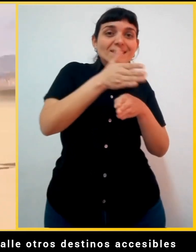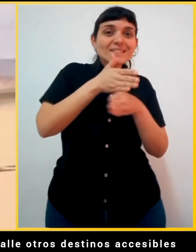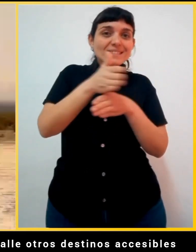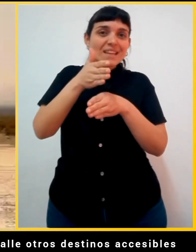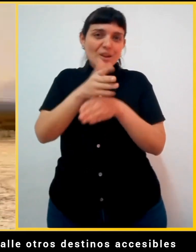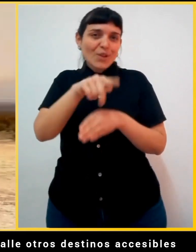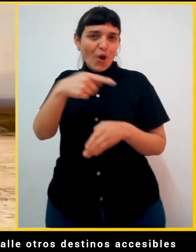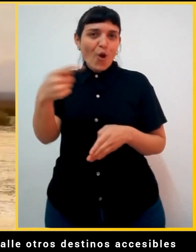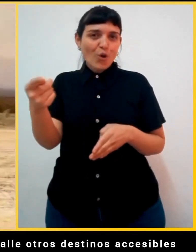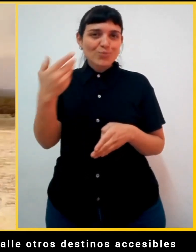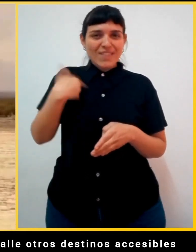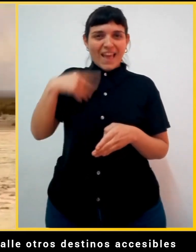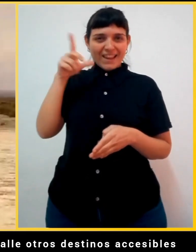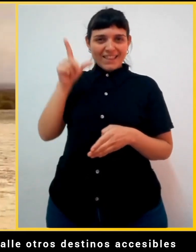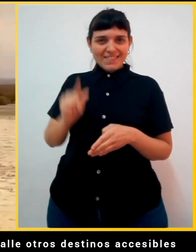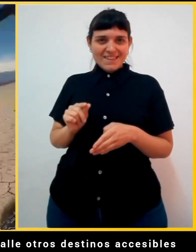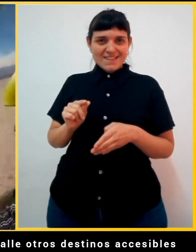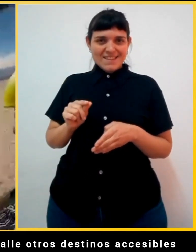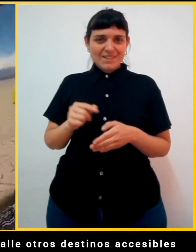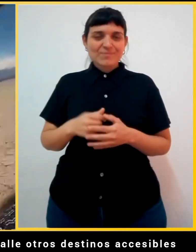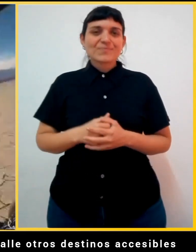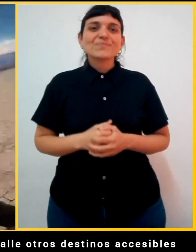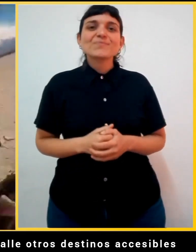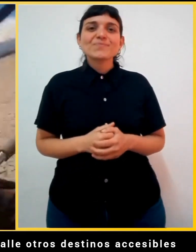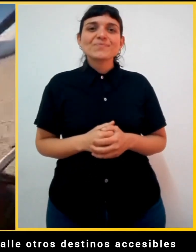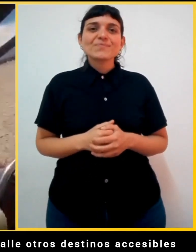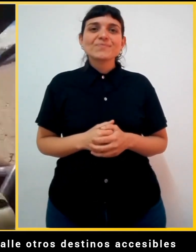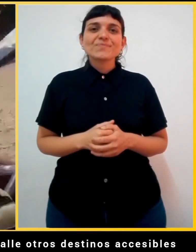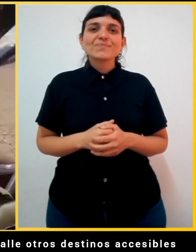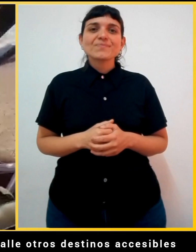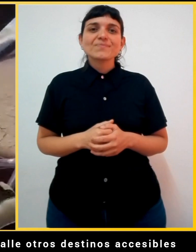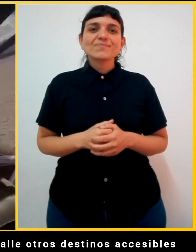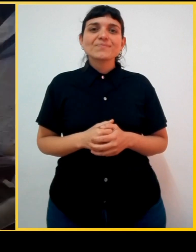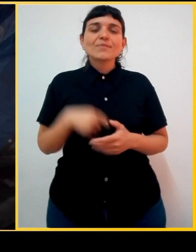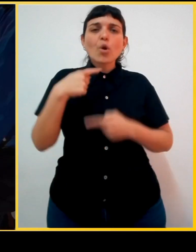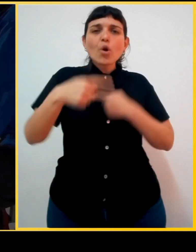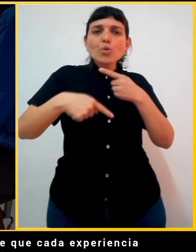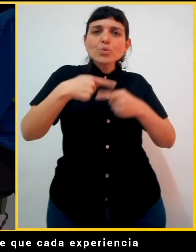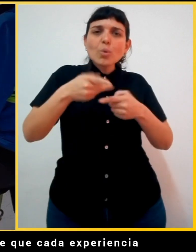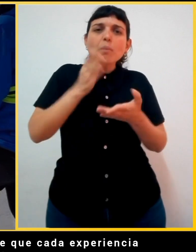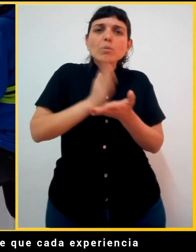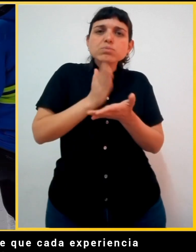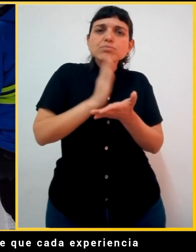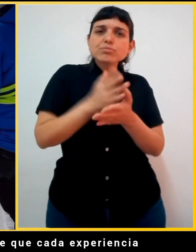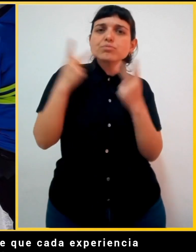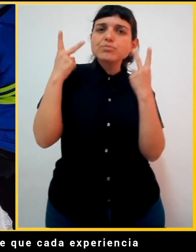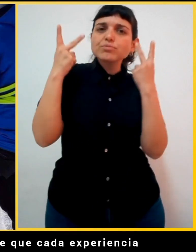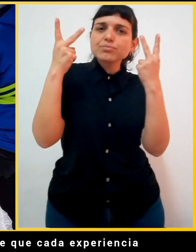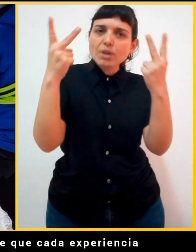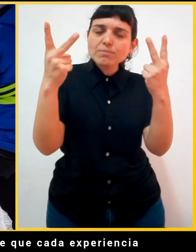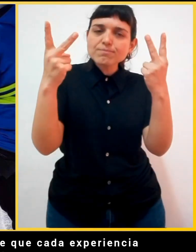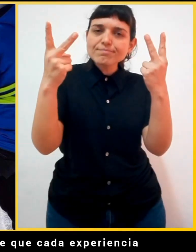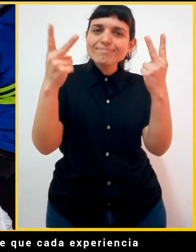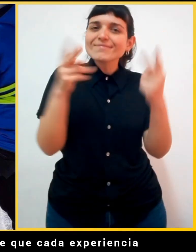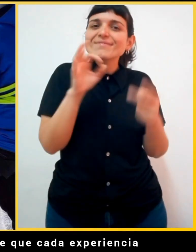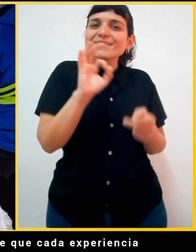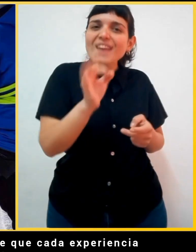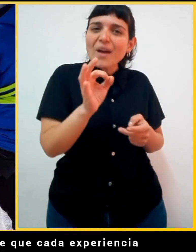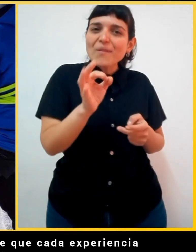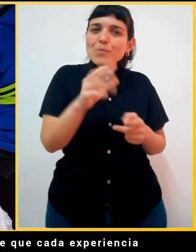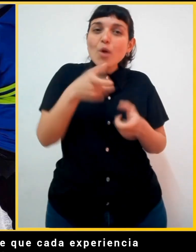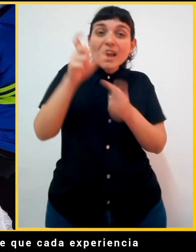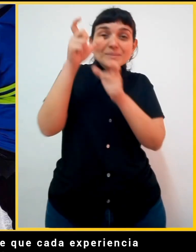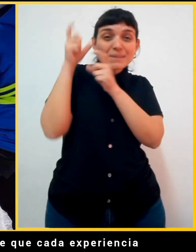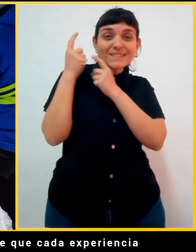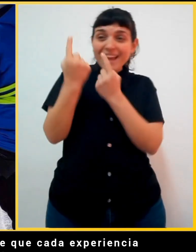otros destinos accesibles que nos regala nuestro país. Seguimos viajando con la convicción